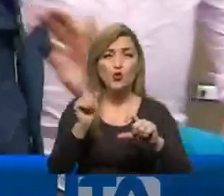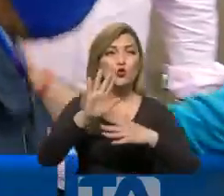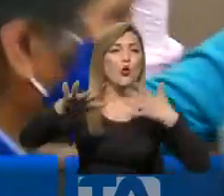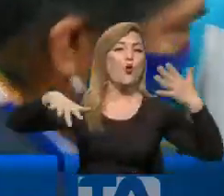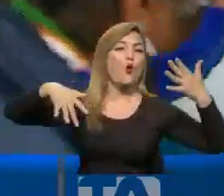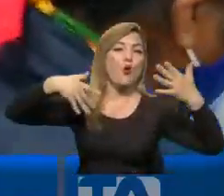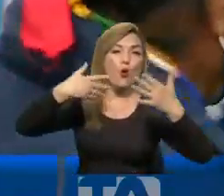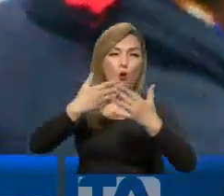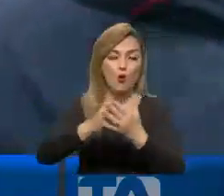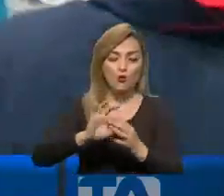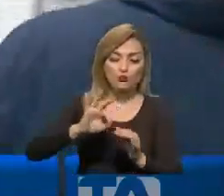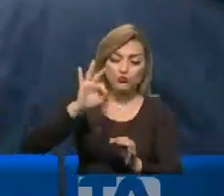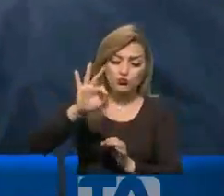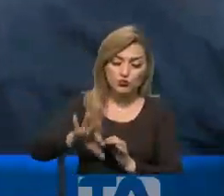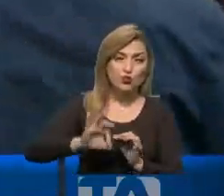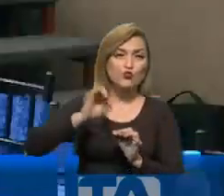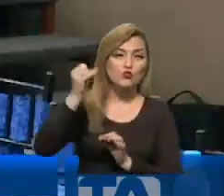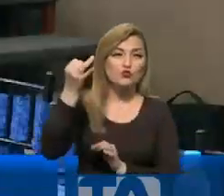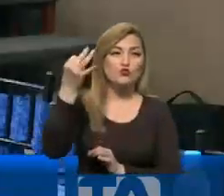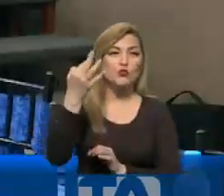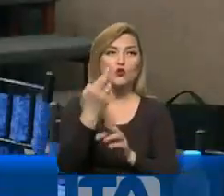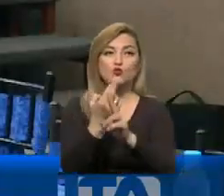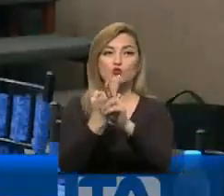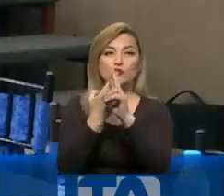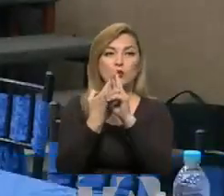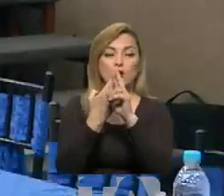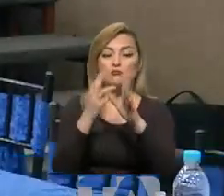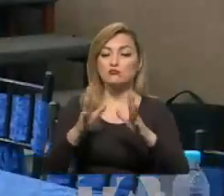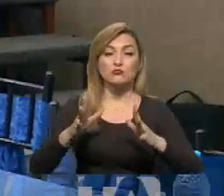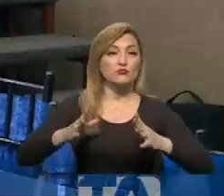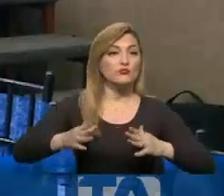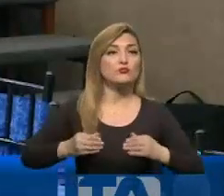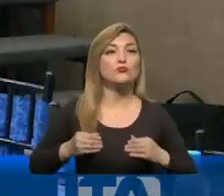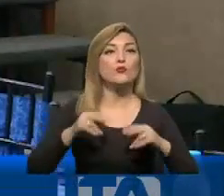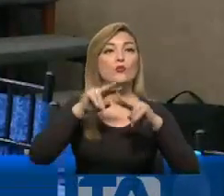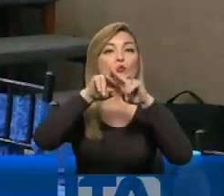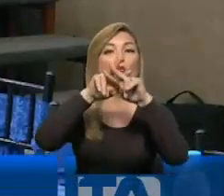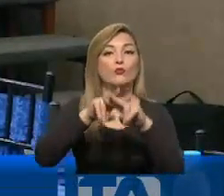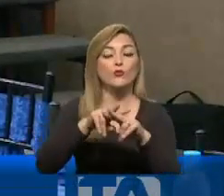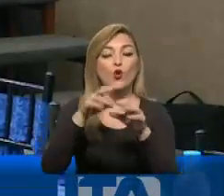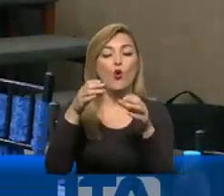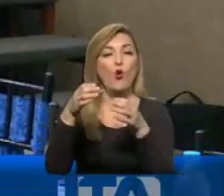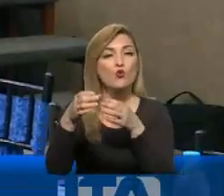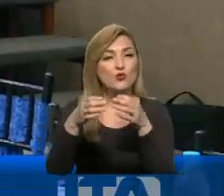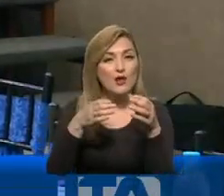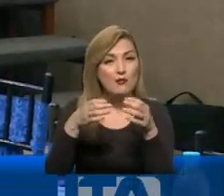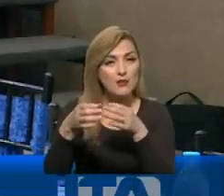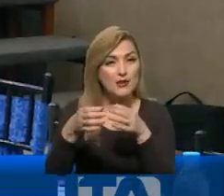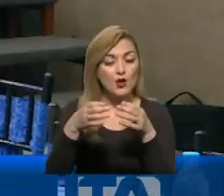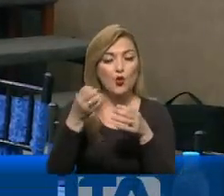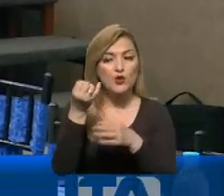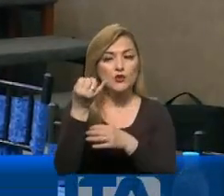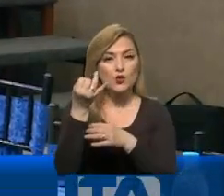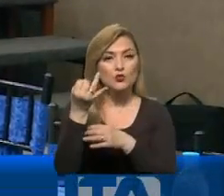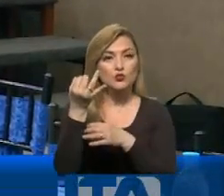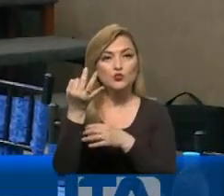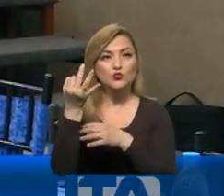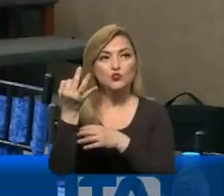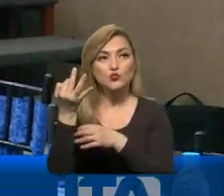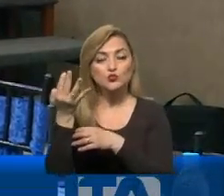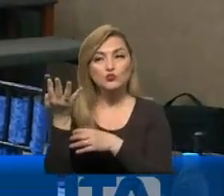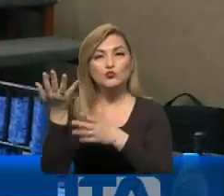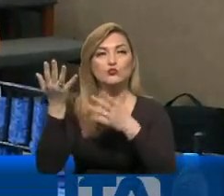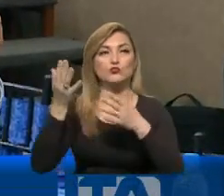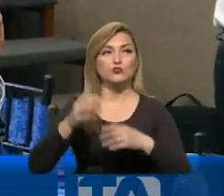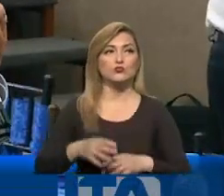reconocido por cualquiera de los dos. Es una verificación contable. No se trata